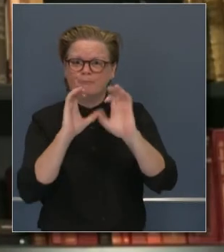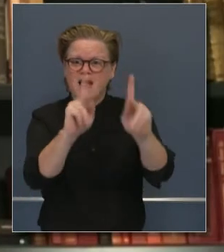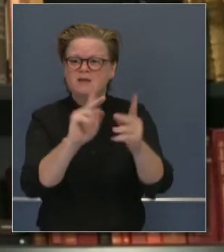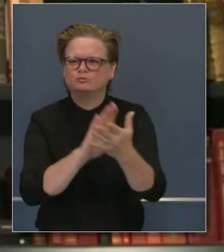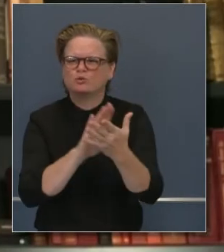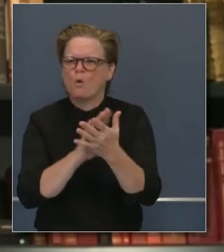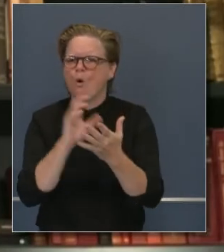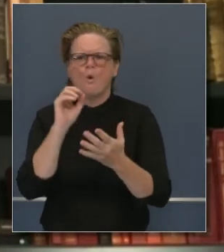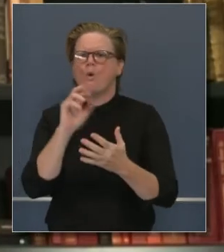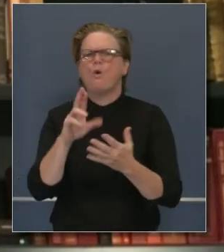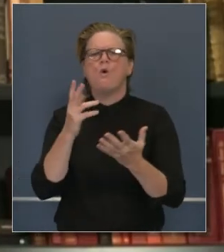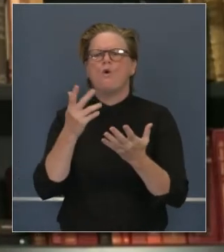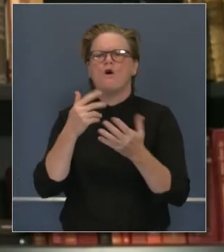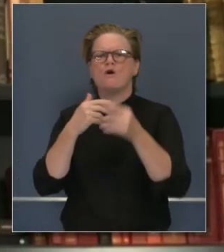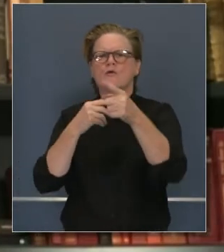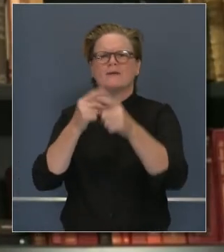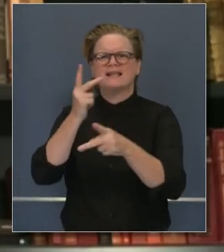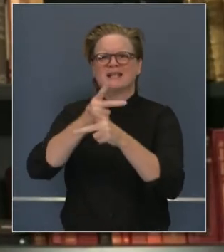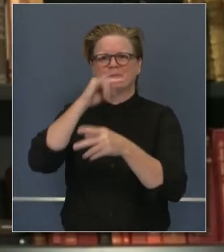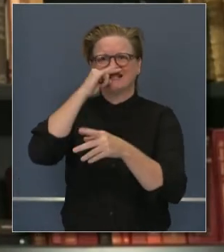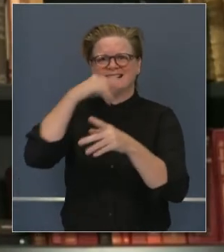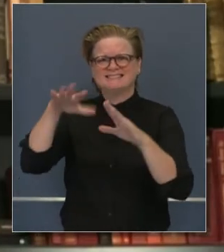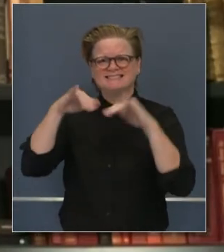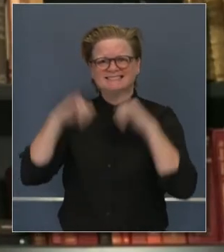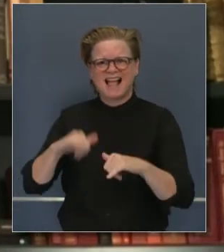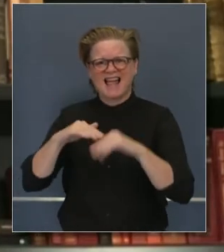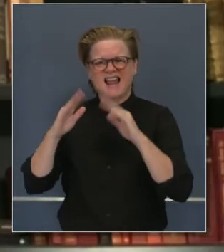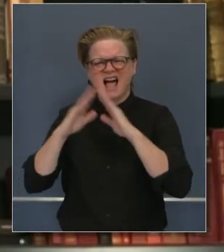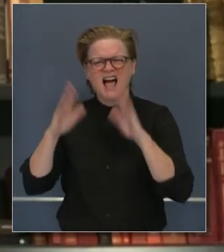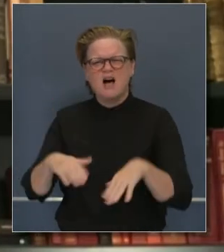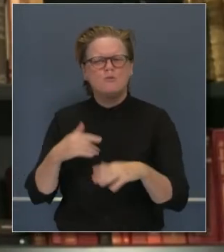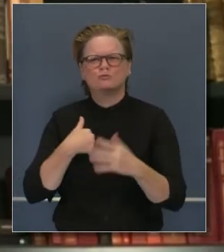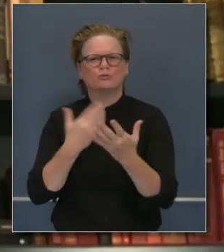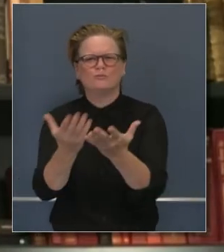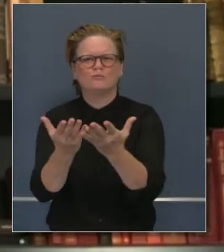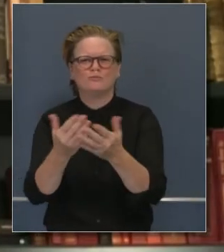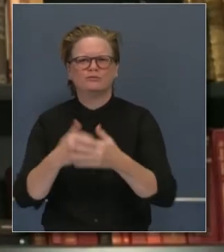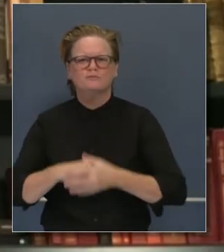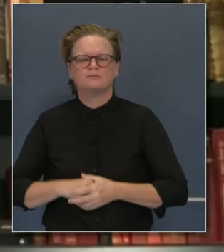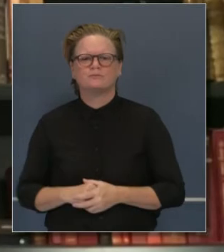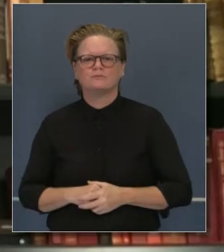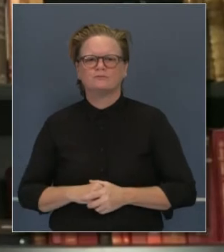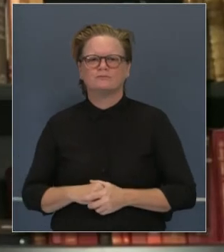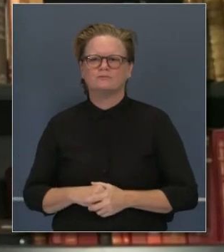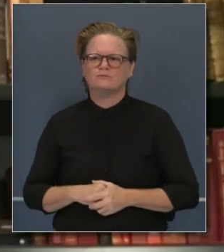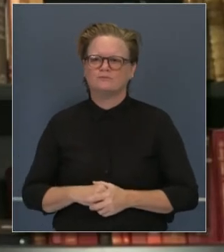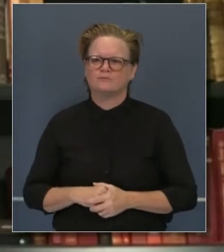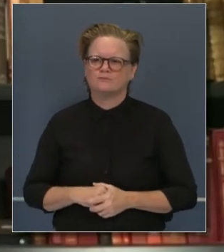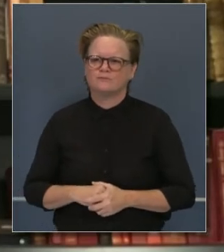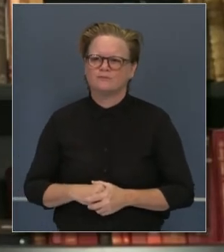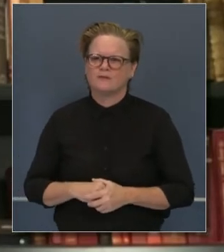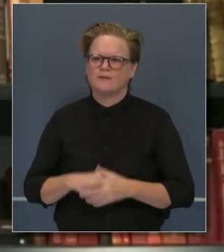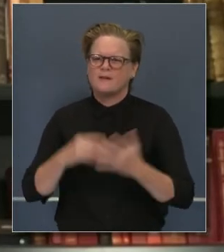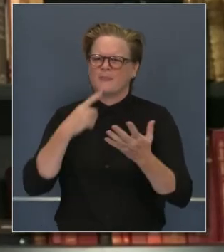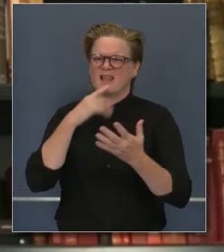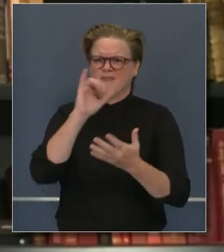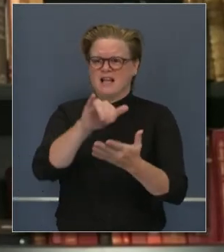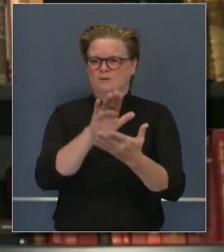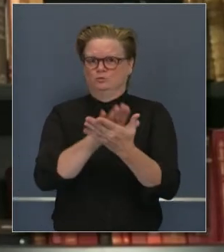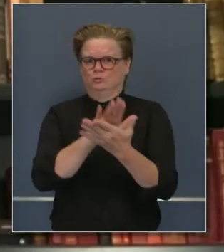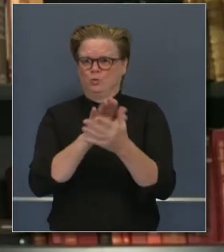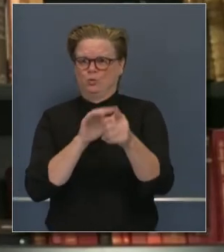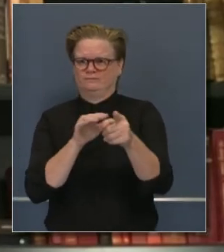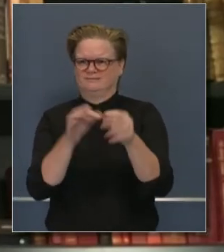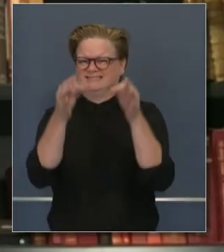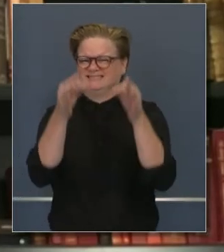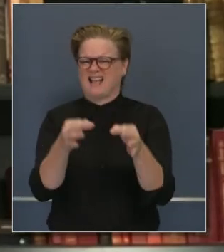expuesta por un compañerito de clase? La escuela tomó esta decisión individualmente. Esto fue determinado por la escuela misma.